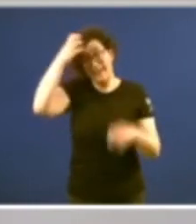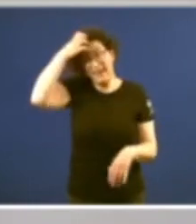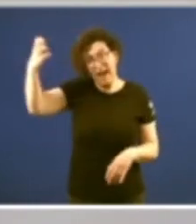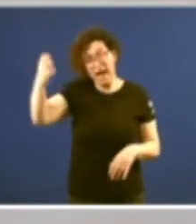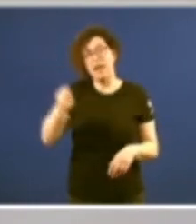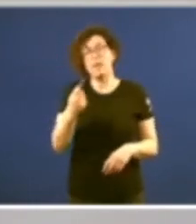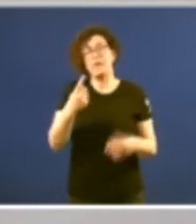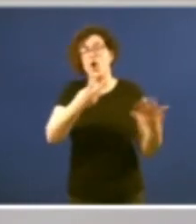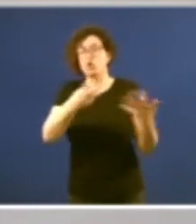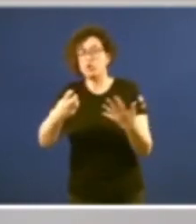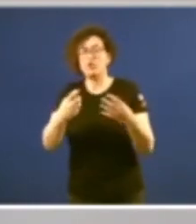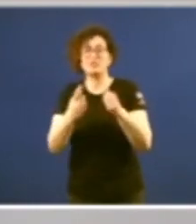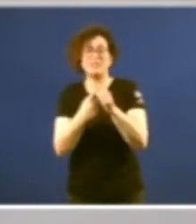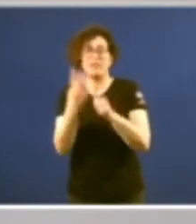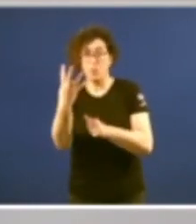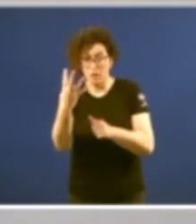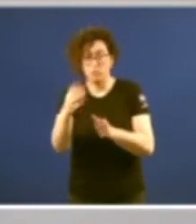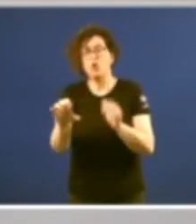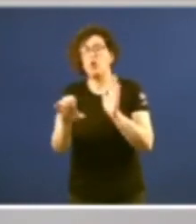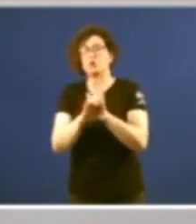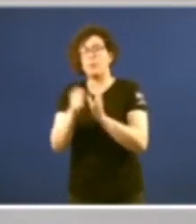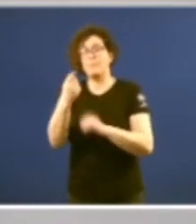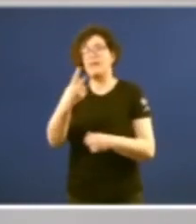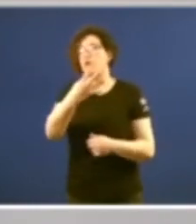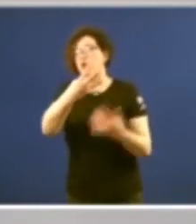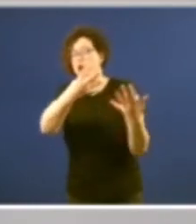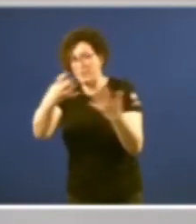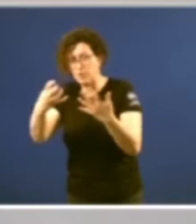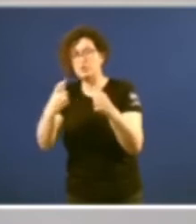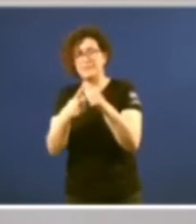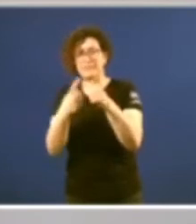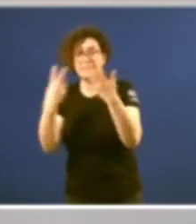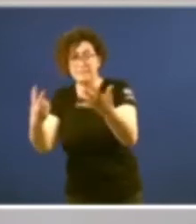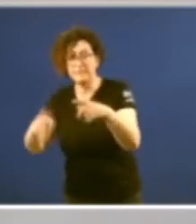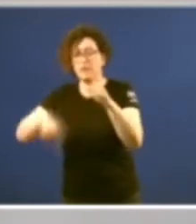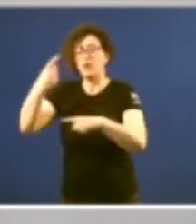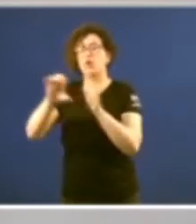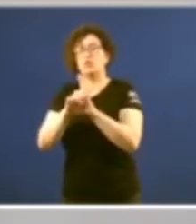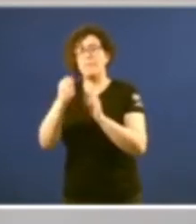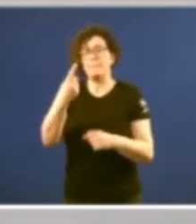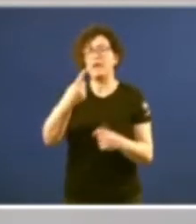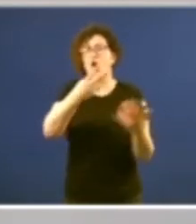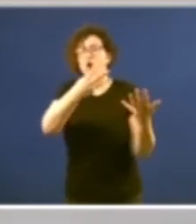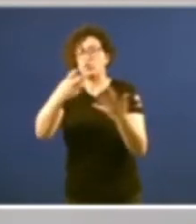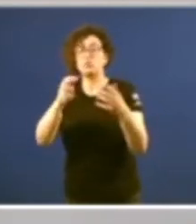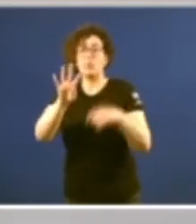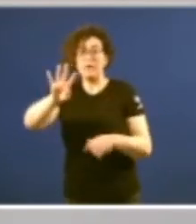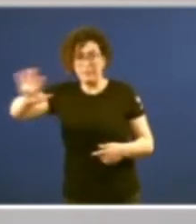1834, a Constitución de 1937, a Constitución de 1845,